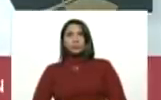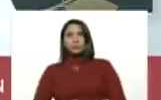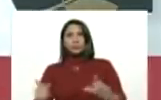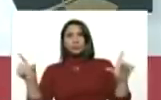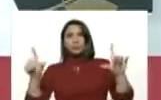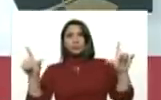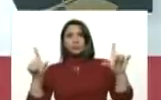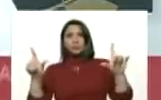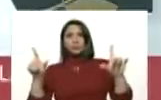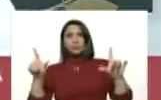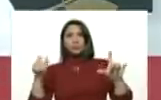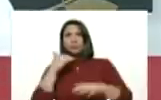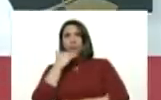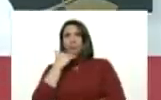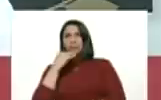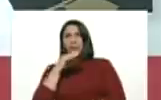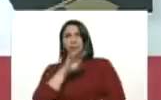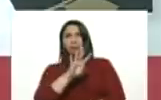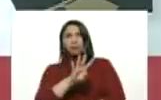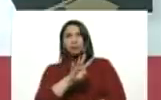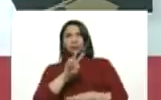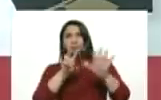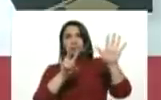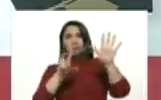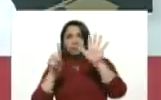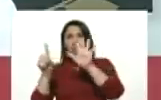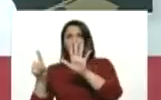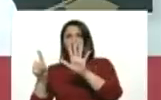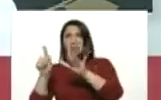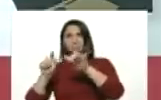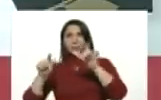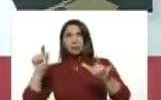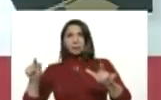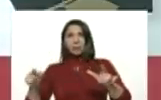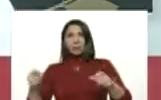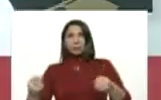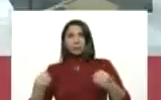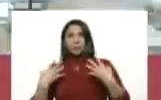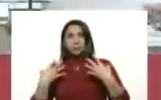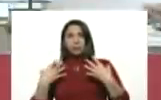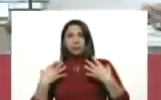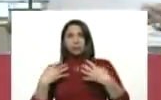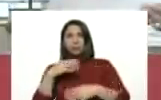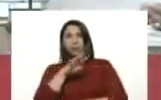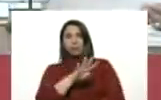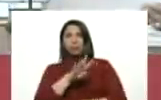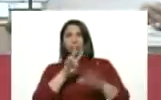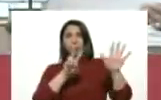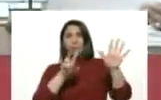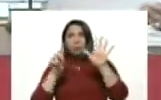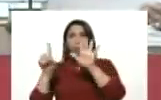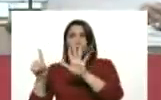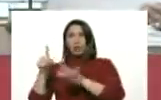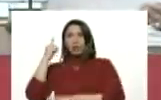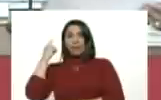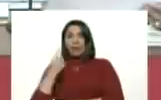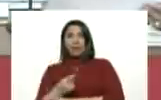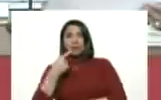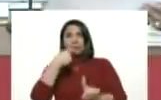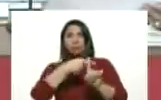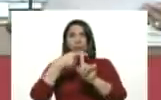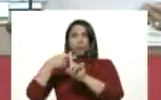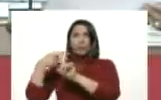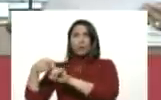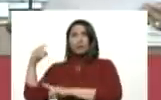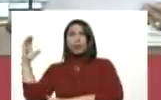llegando a 476 casos de Colombia. Estos 476 deberían sumárselos a